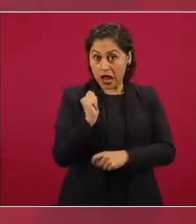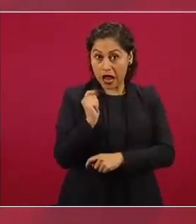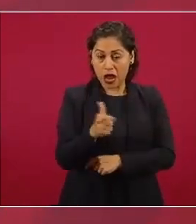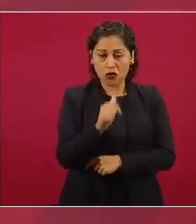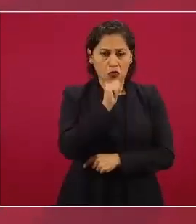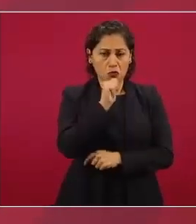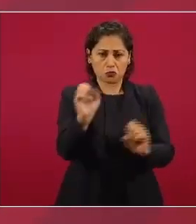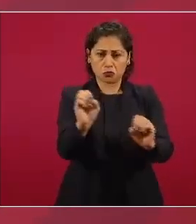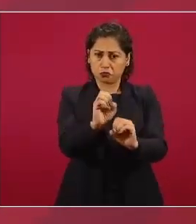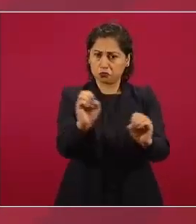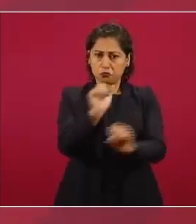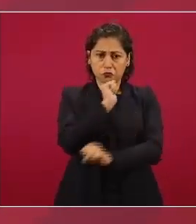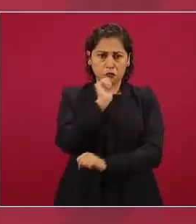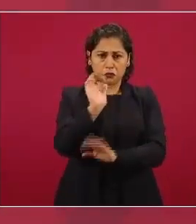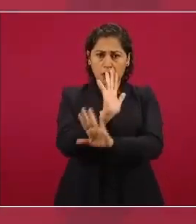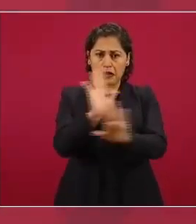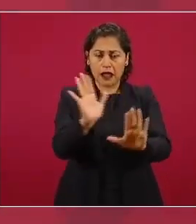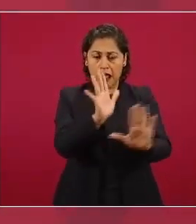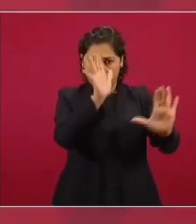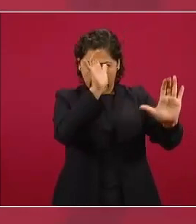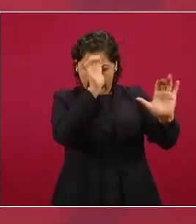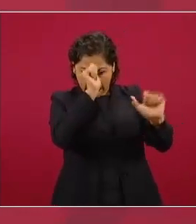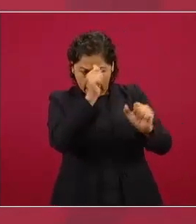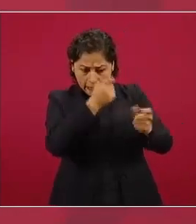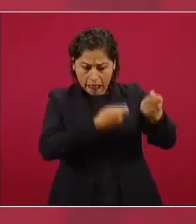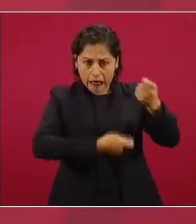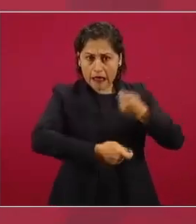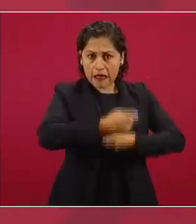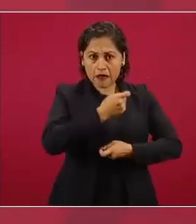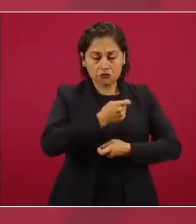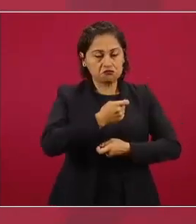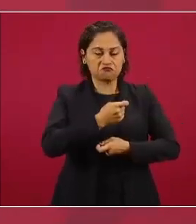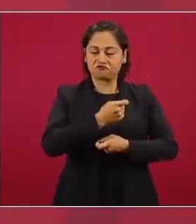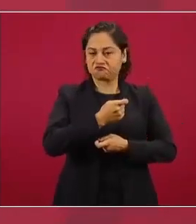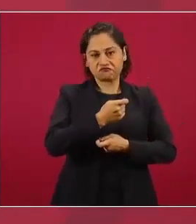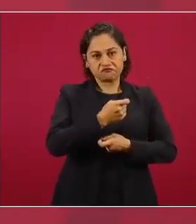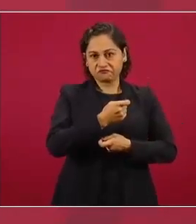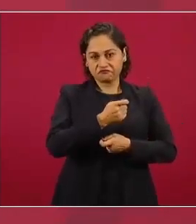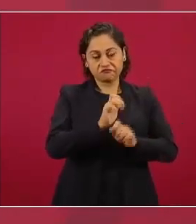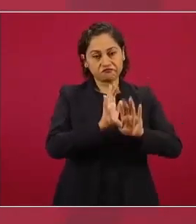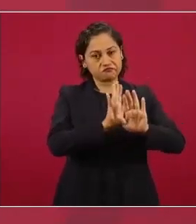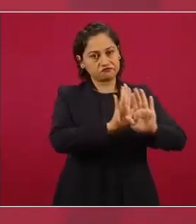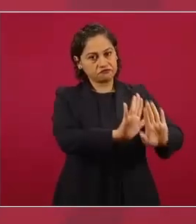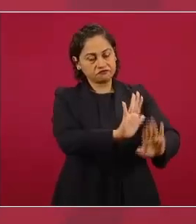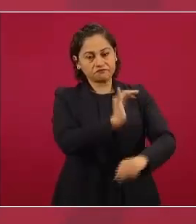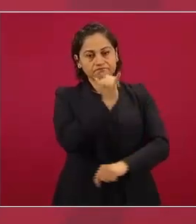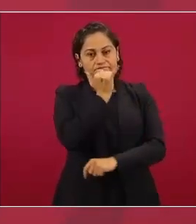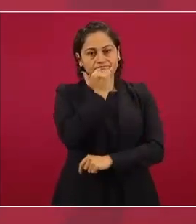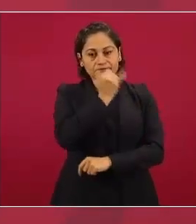compromisos que afecten nuestros principios